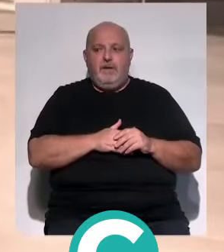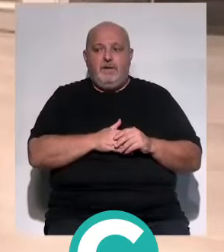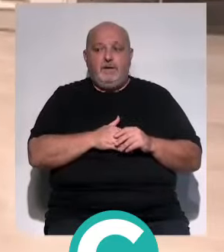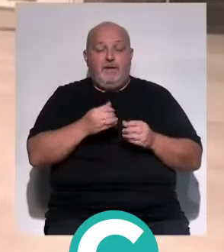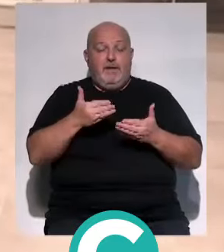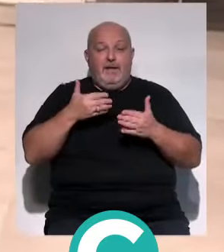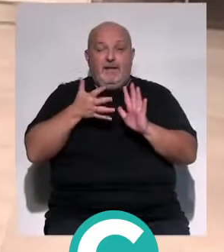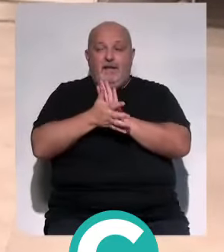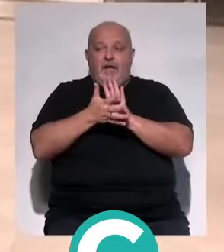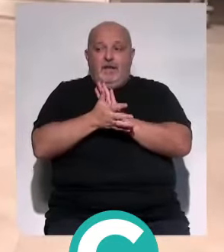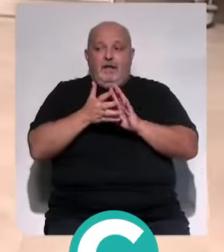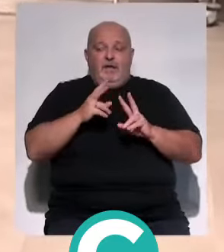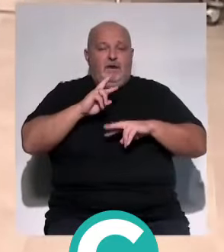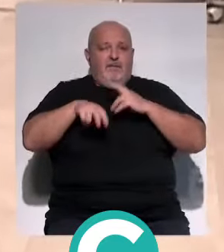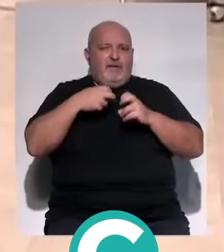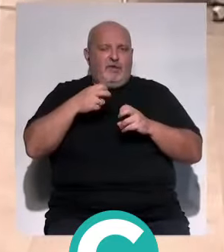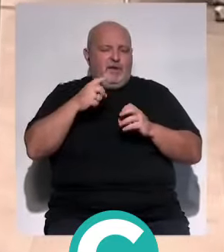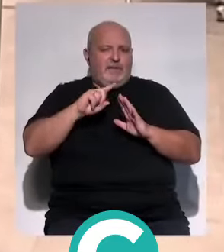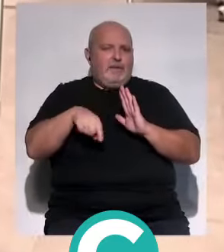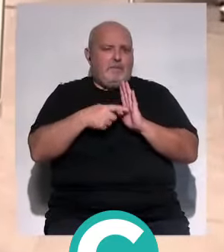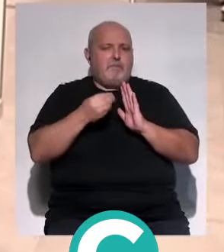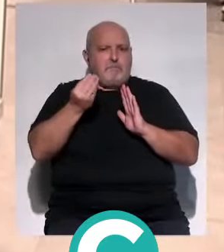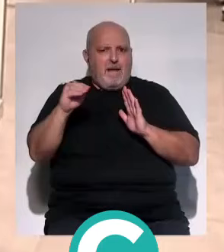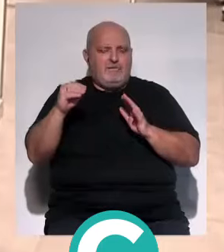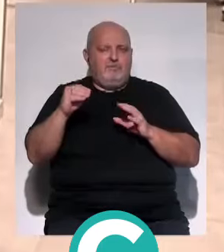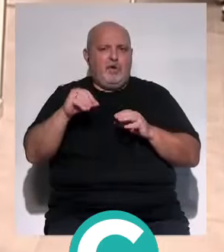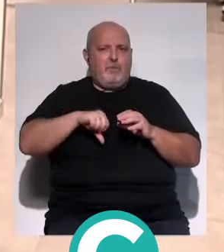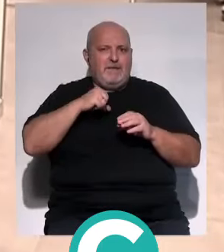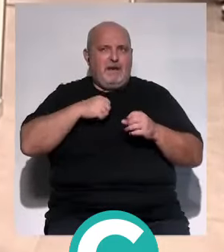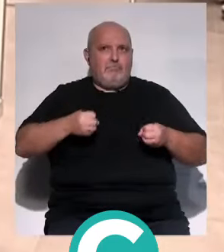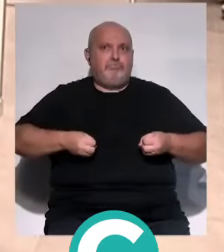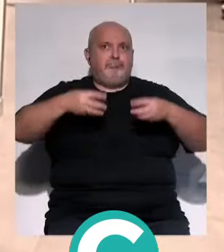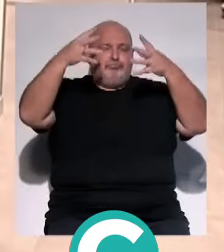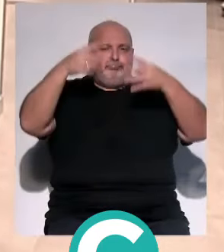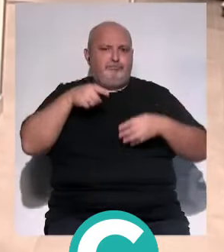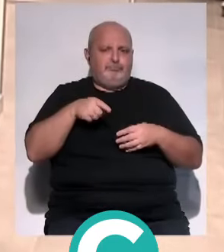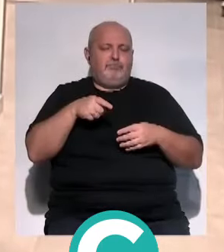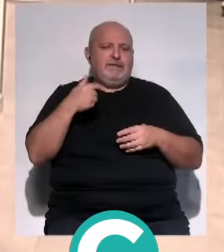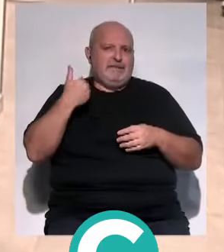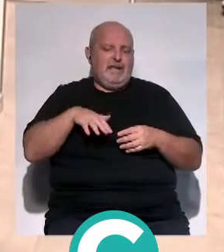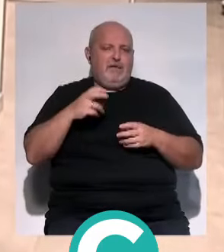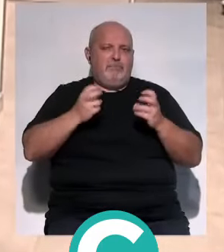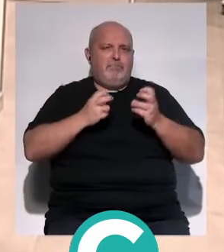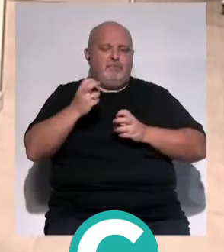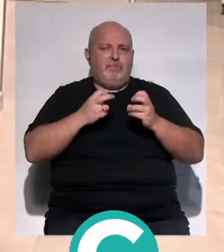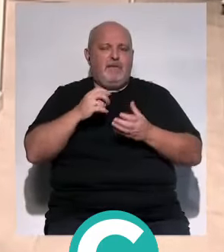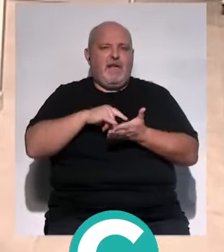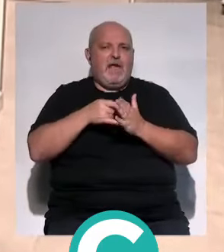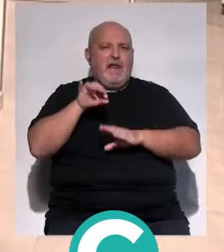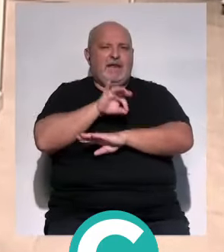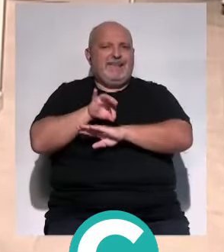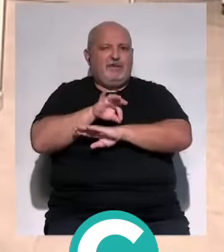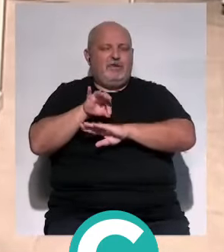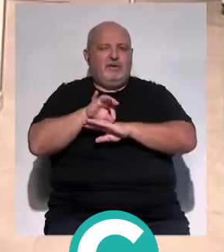como os he comentado, se va a hacer una rehabilitación integral de todo el hospital. Han venido ya varias veces los arquitectos